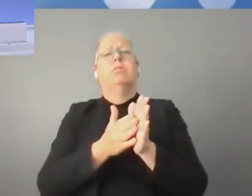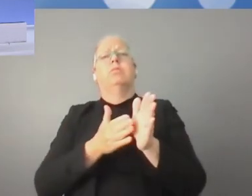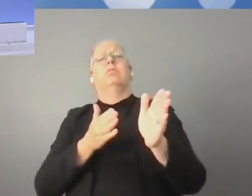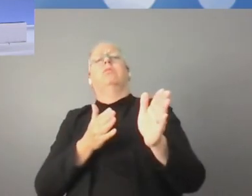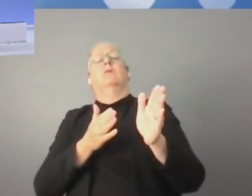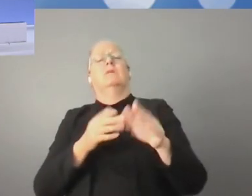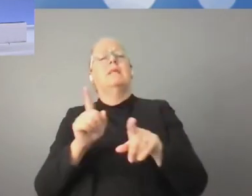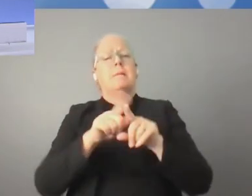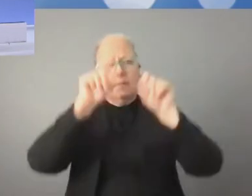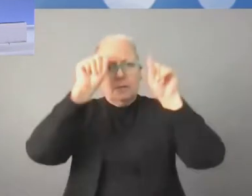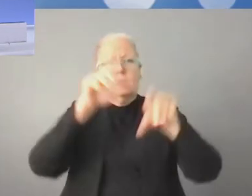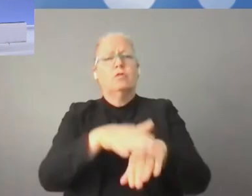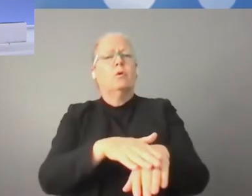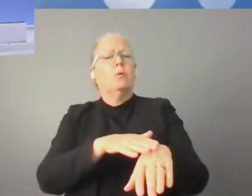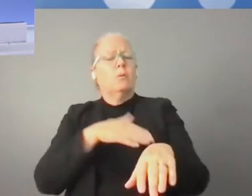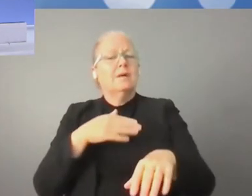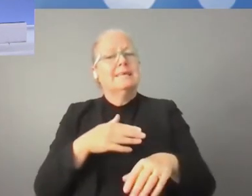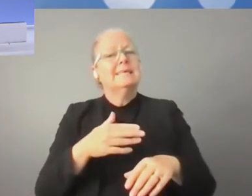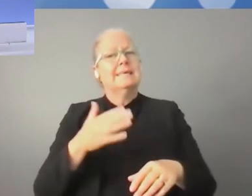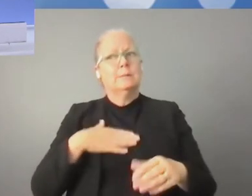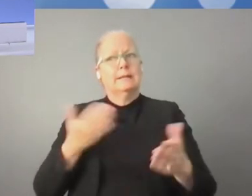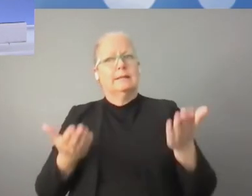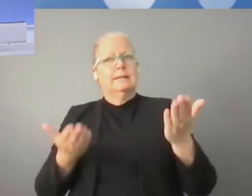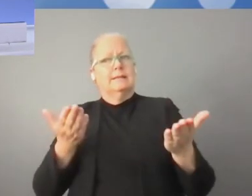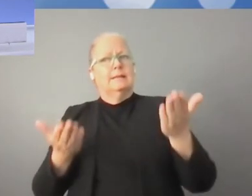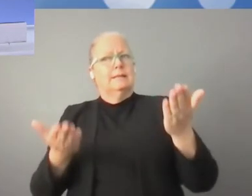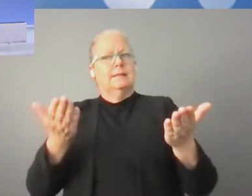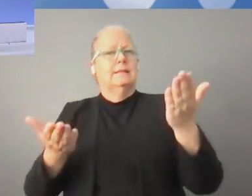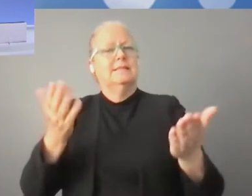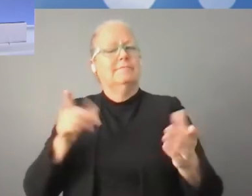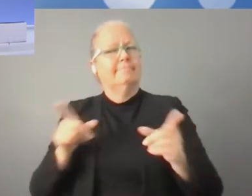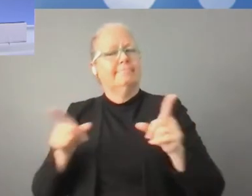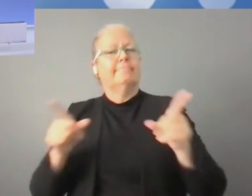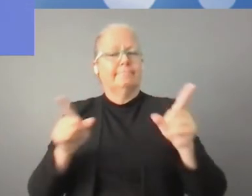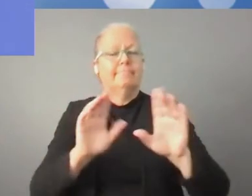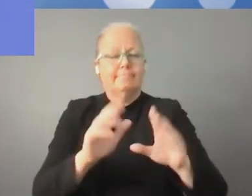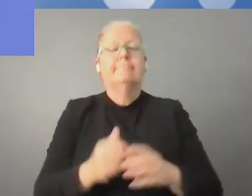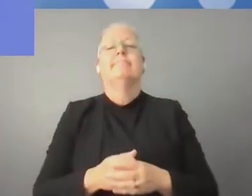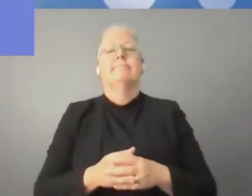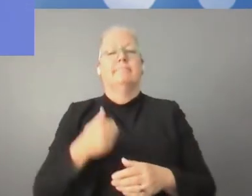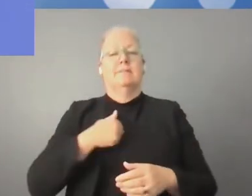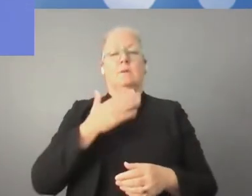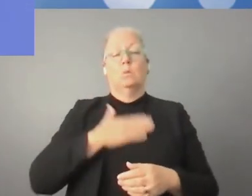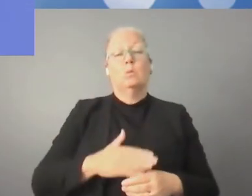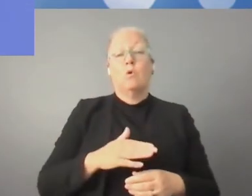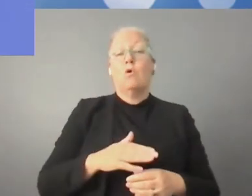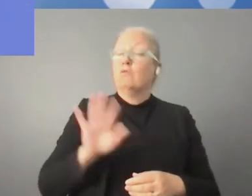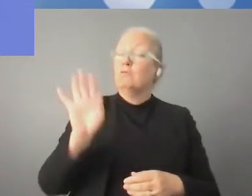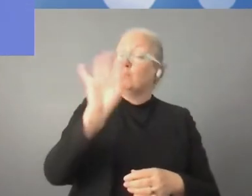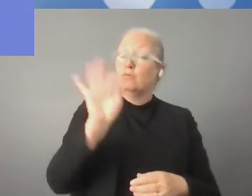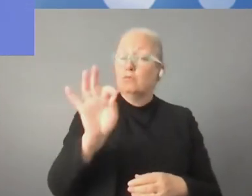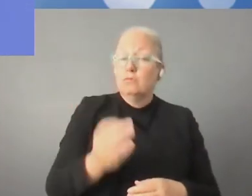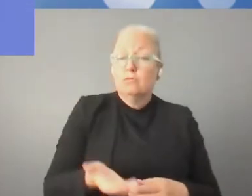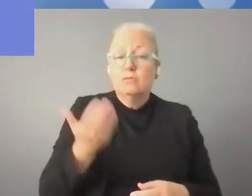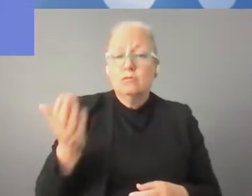demasiada regulación que entorpecería el desarrollo de la digitalización. Hay que buscar el equilibrio entre estos dos